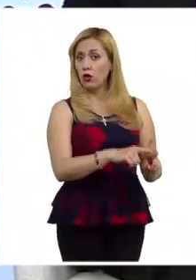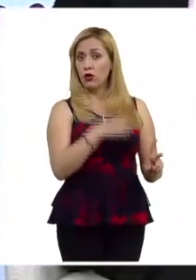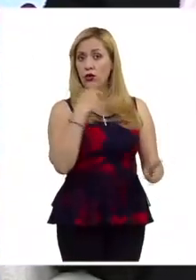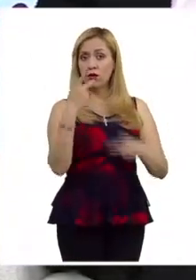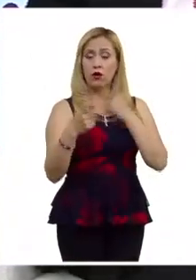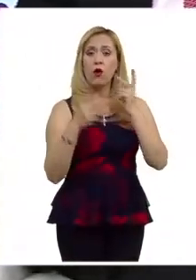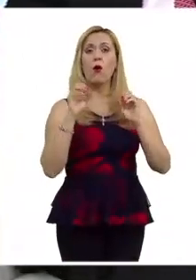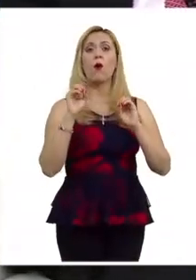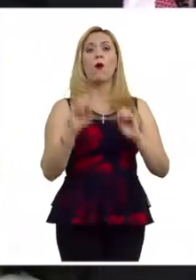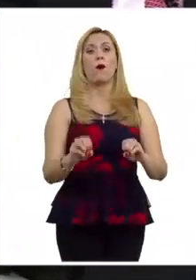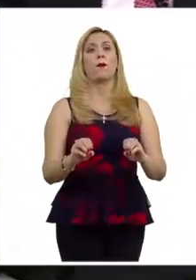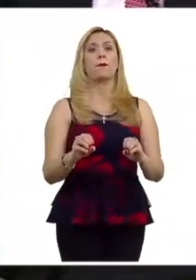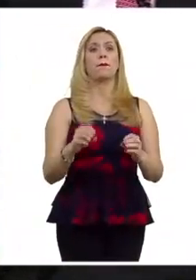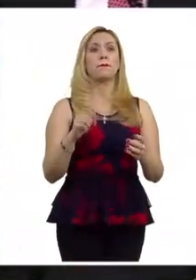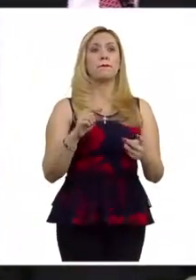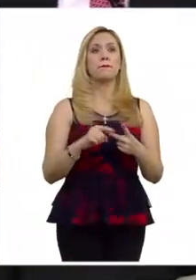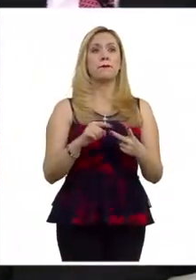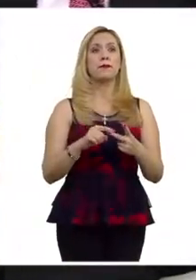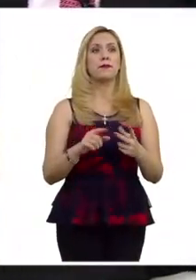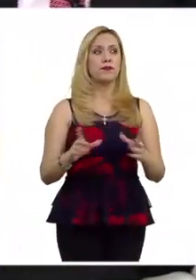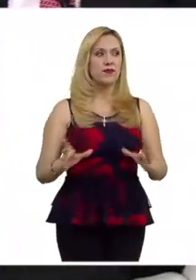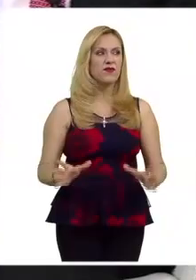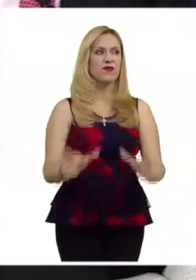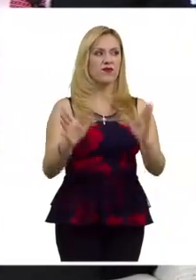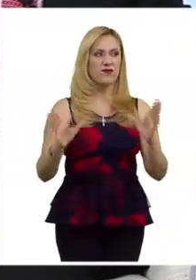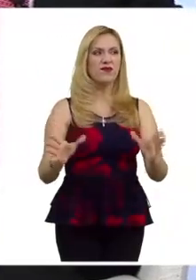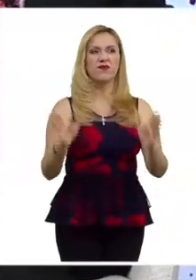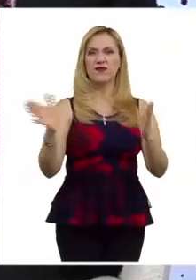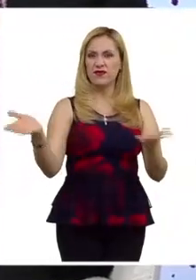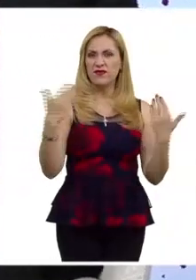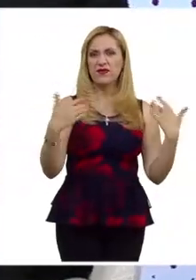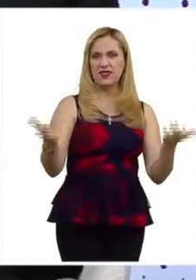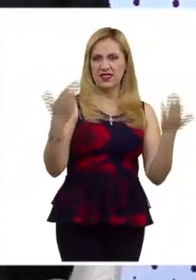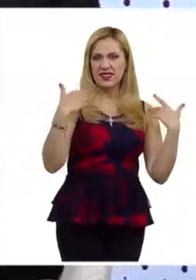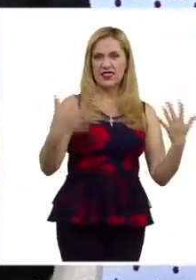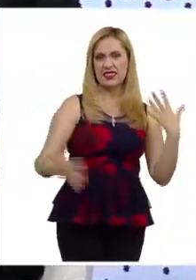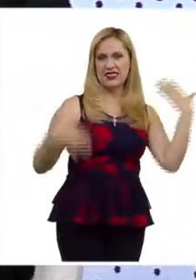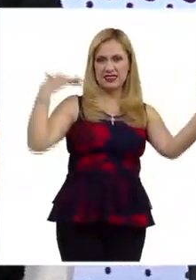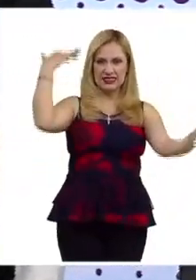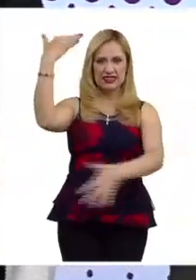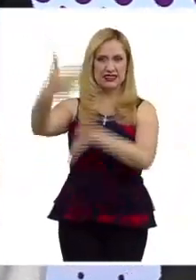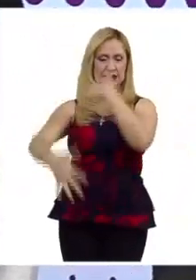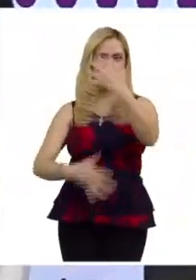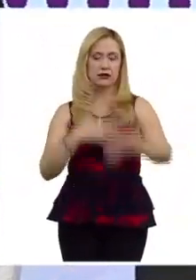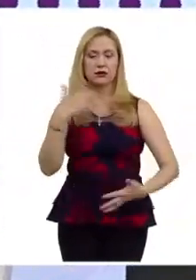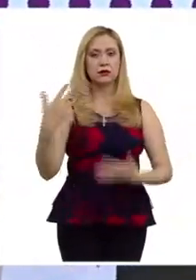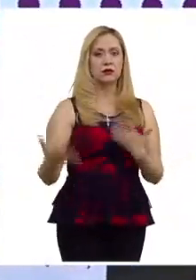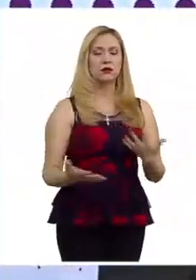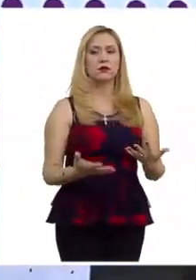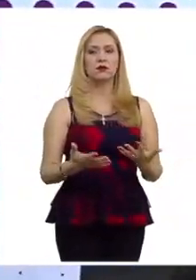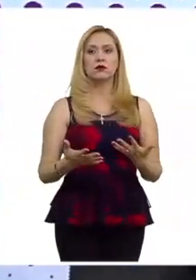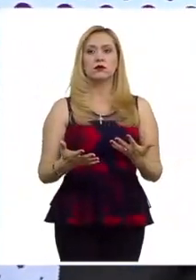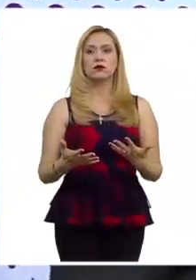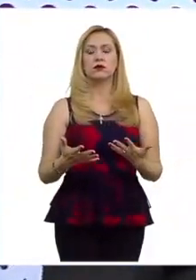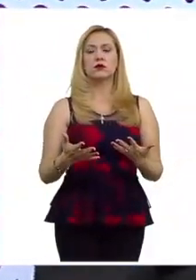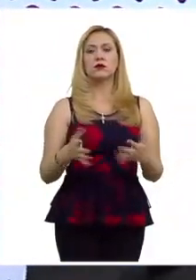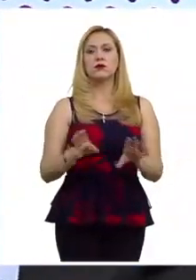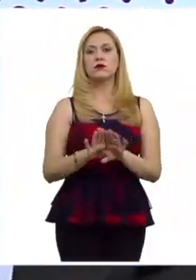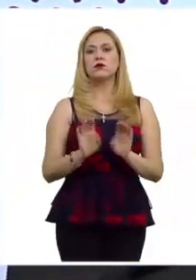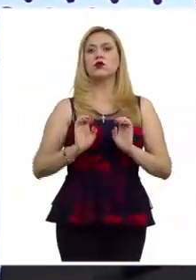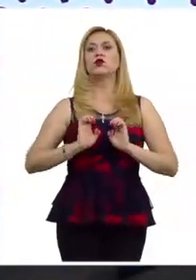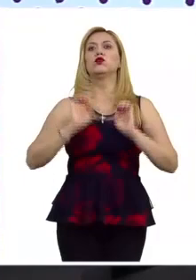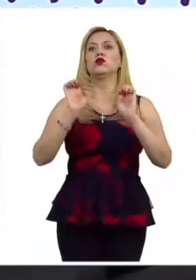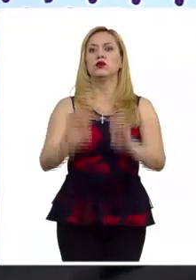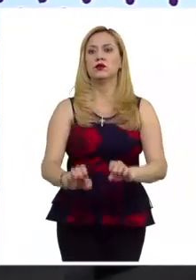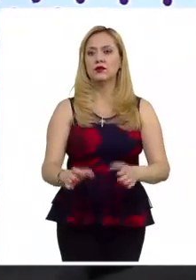un discurso de odio que incita a la violencia, o, bueno, todas estas terminologías, una apología del odio,